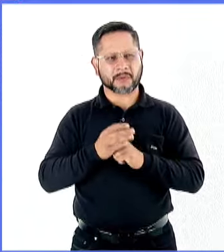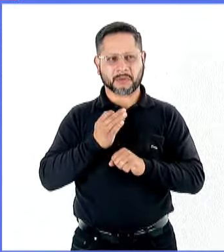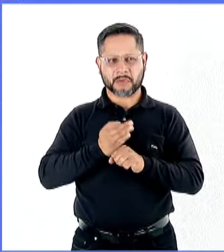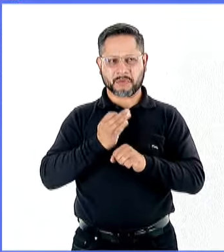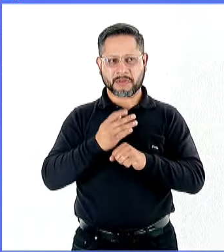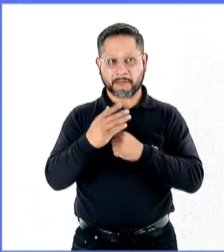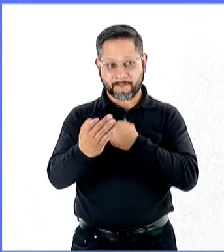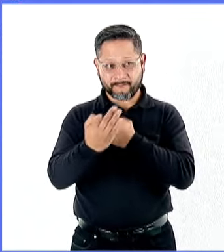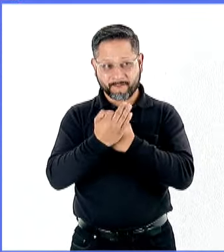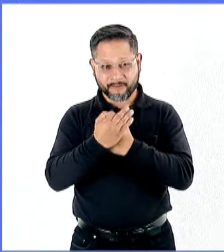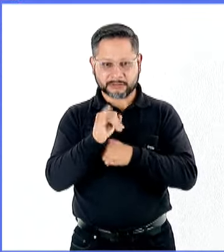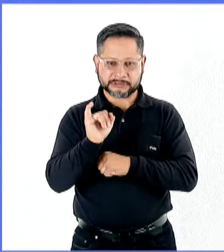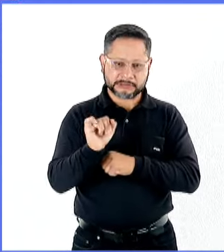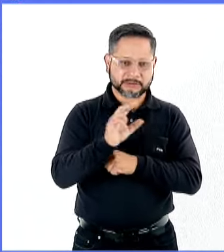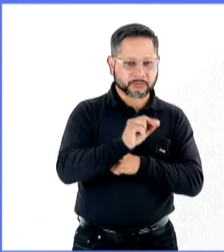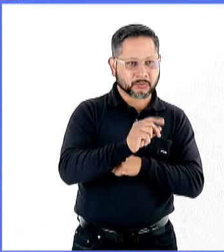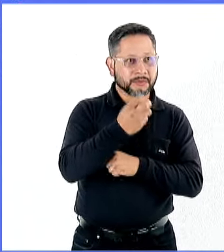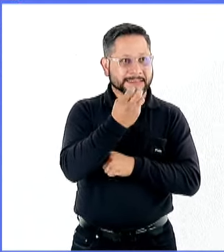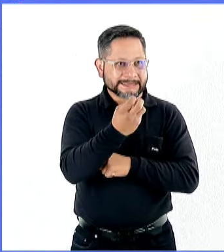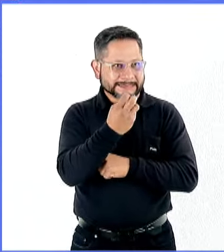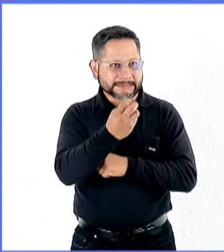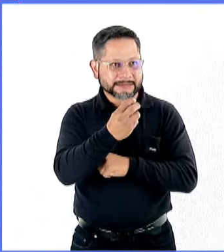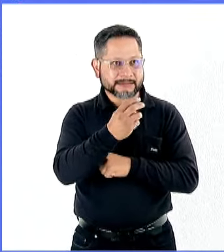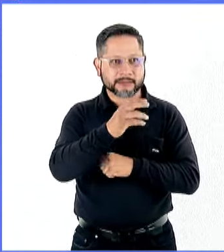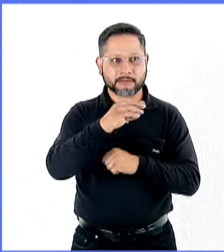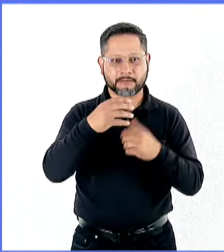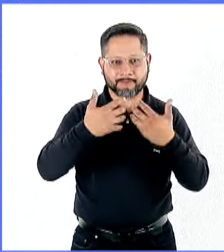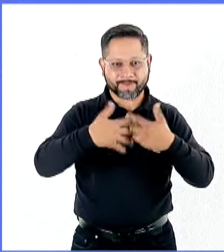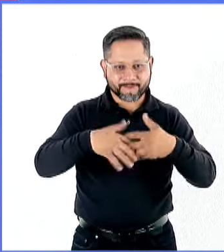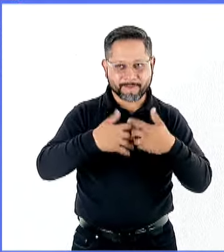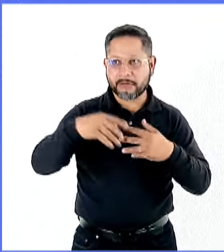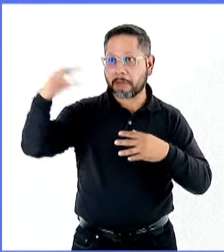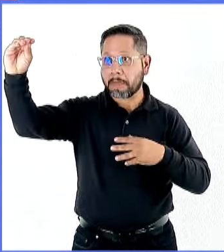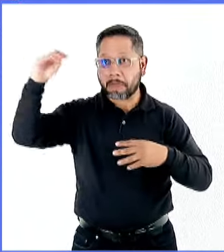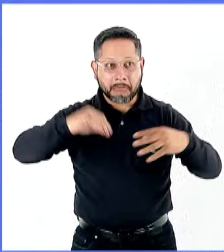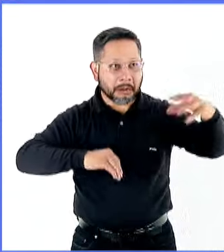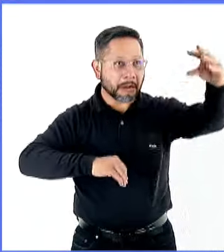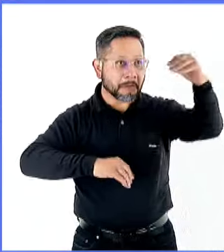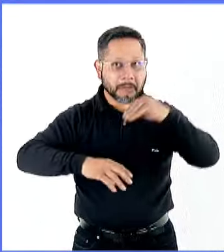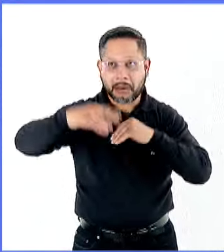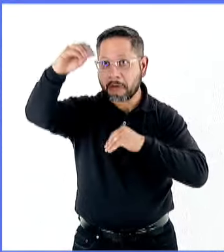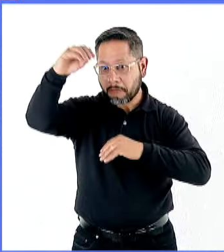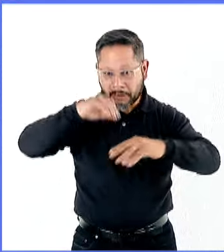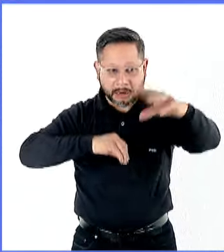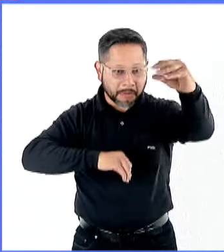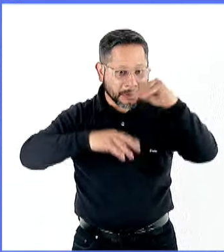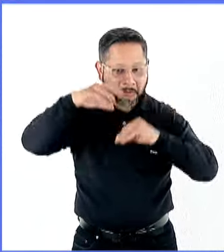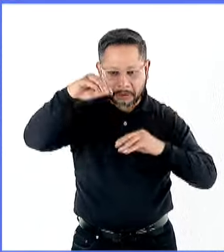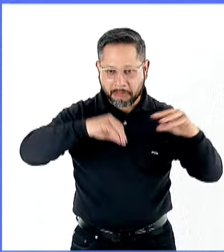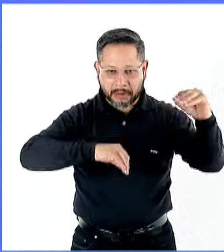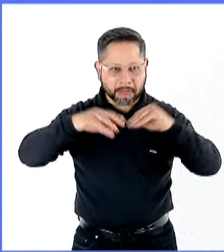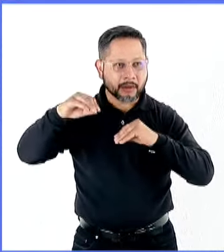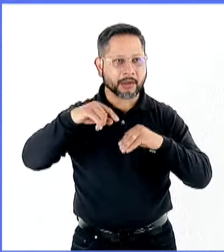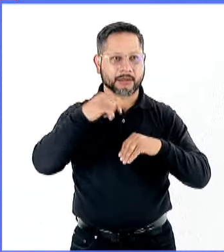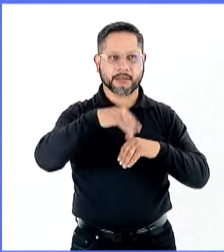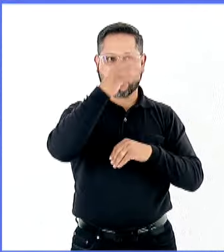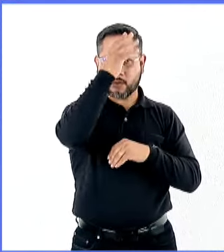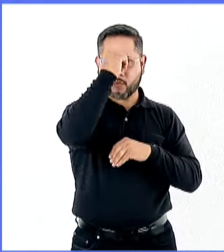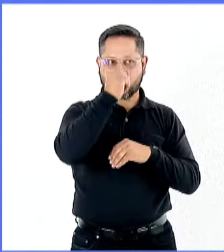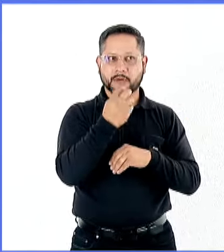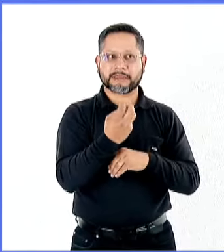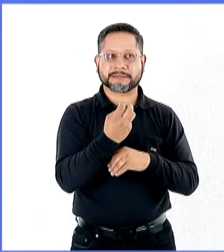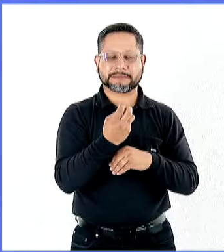traer a México un movimiento de este tipo? Porque es un movimiento masivo, importante, digamos, después de este tratado de libre comercio.